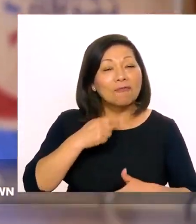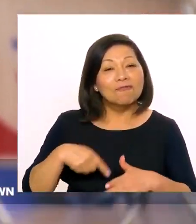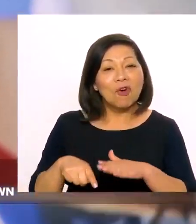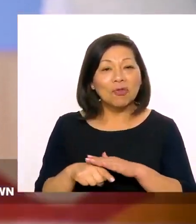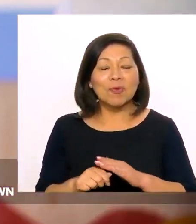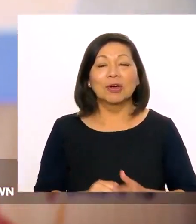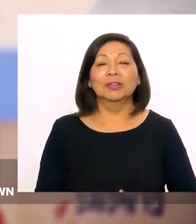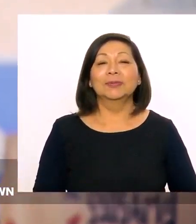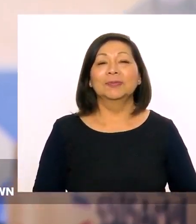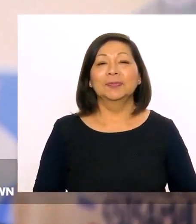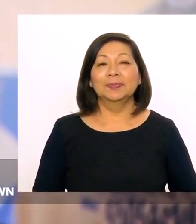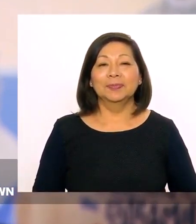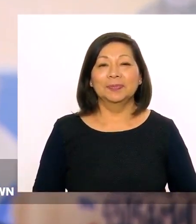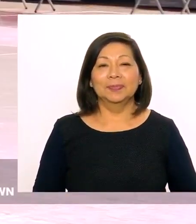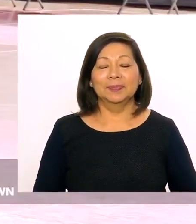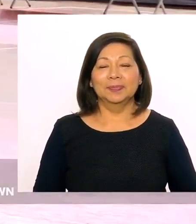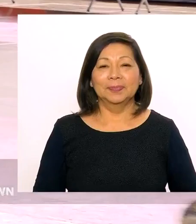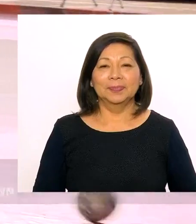Futsal Down.